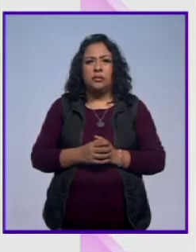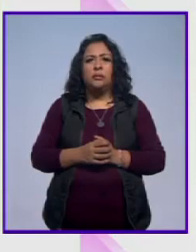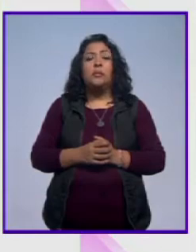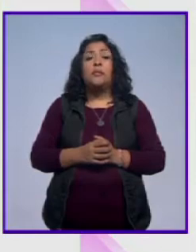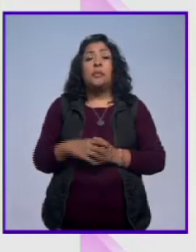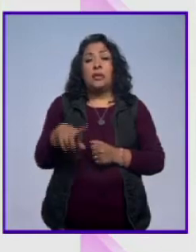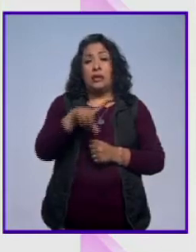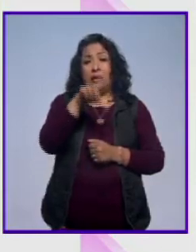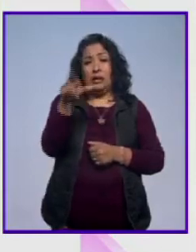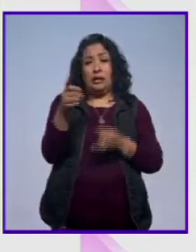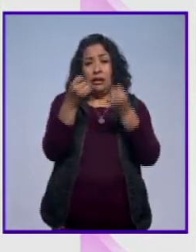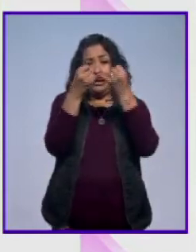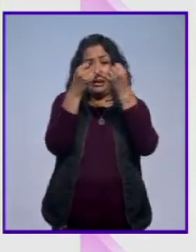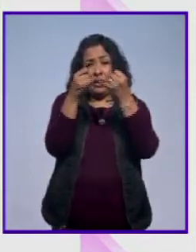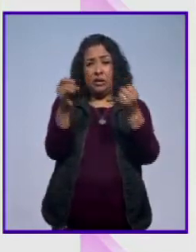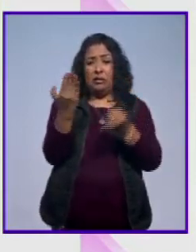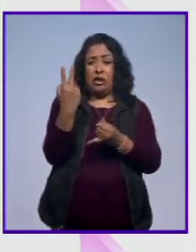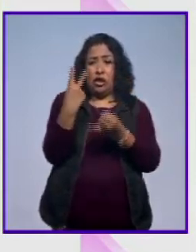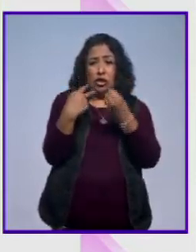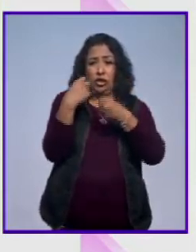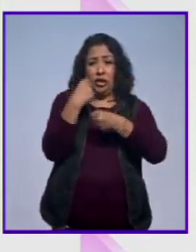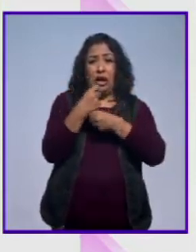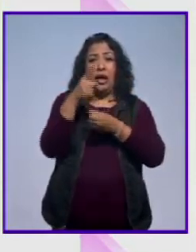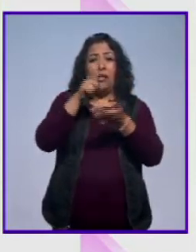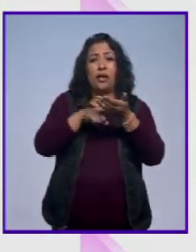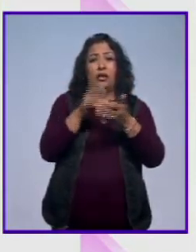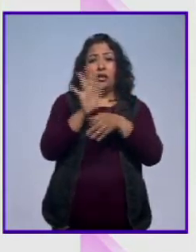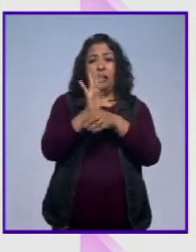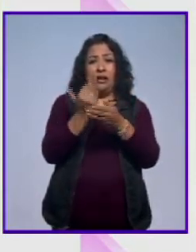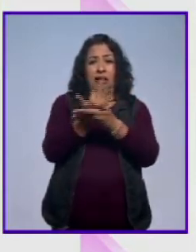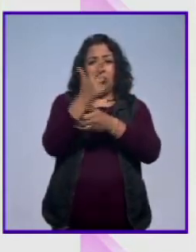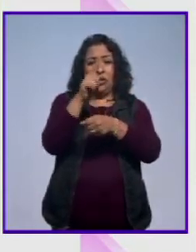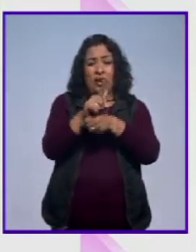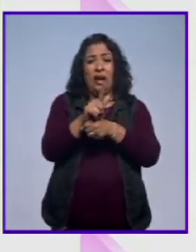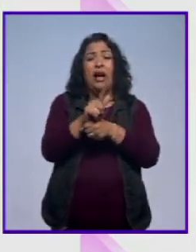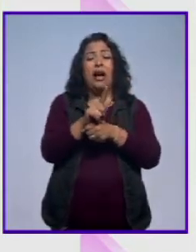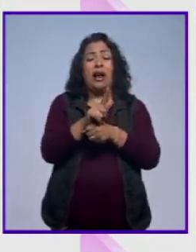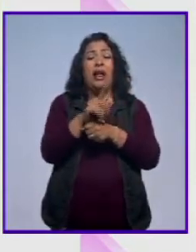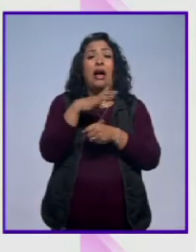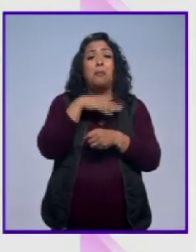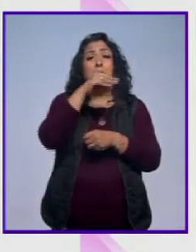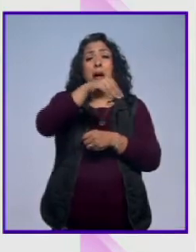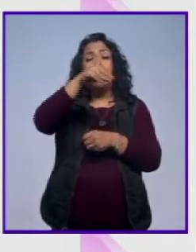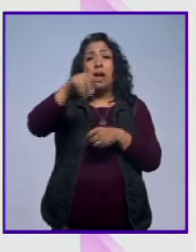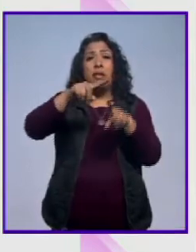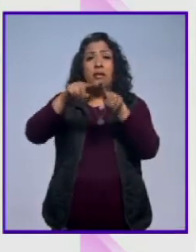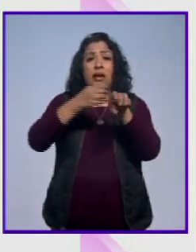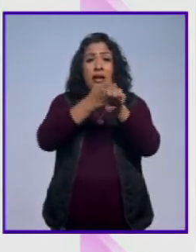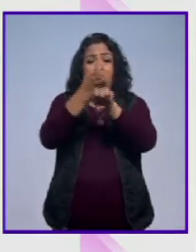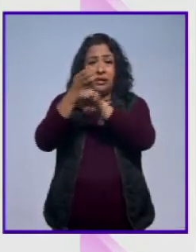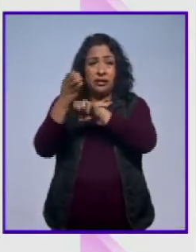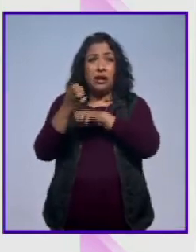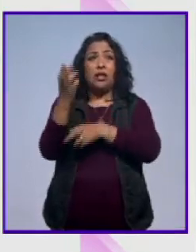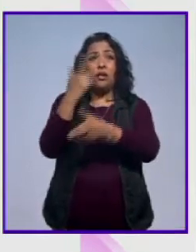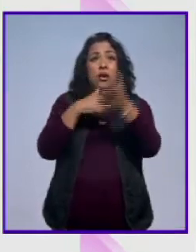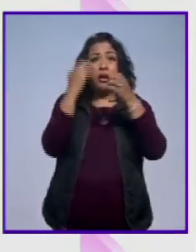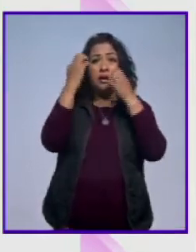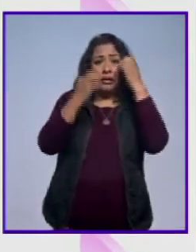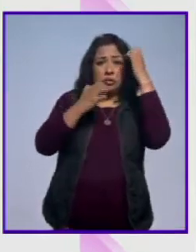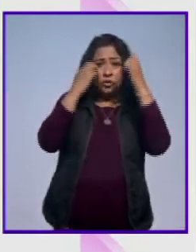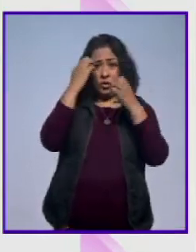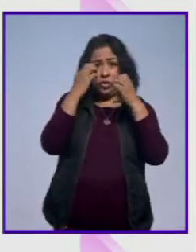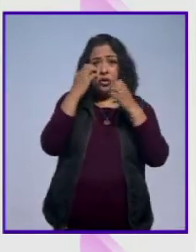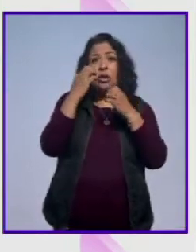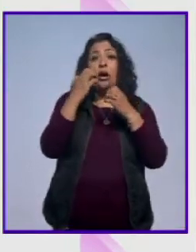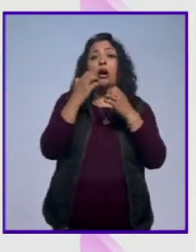Luego de su inauguración hace un par de años en la Cineteca Nacional y de girar por varias entidades del país, regresa a la exposición